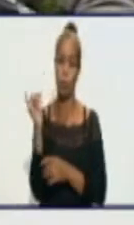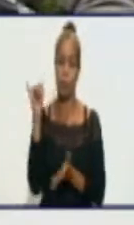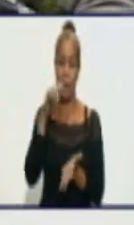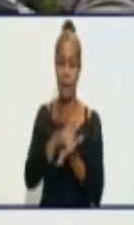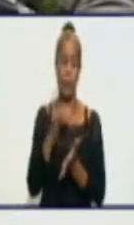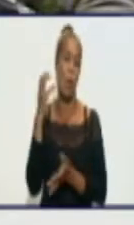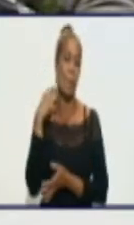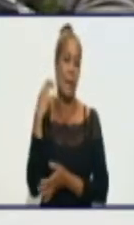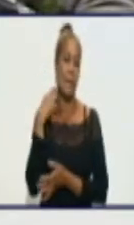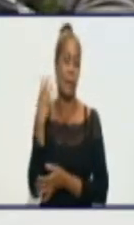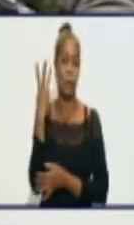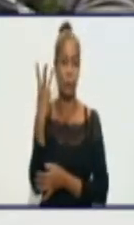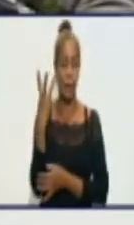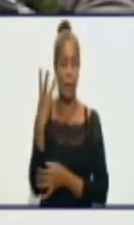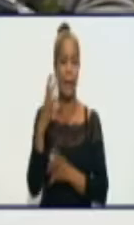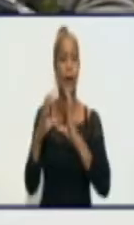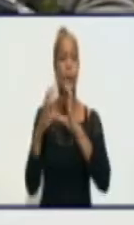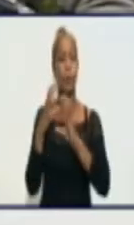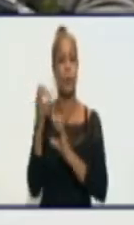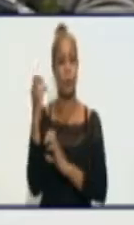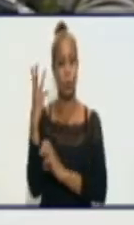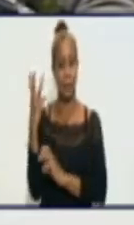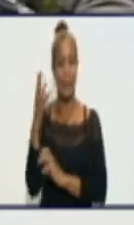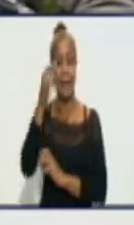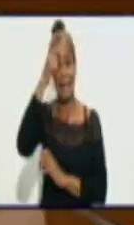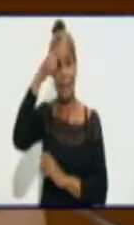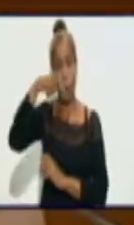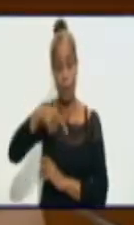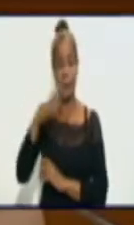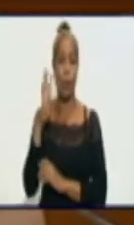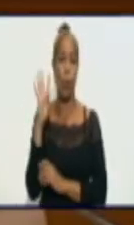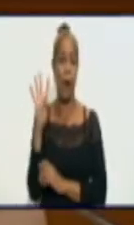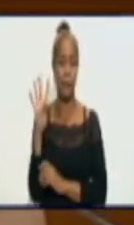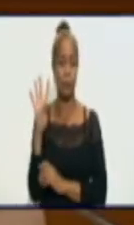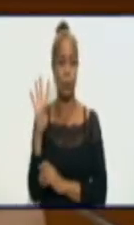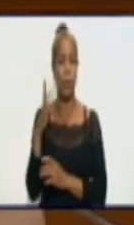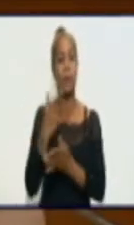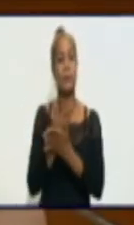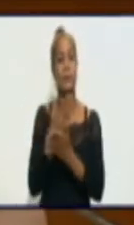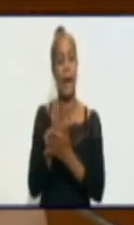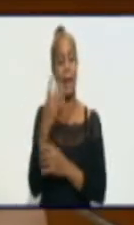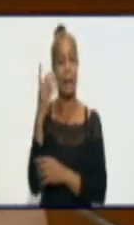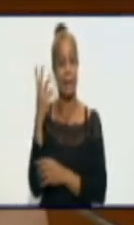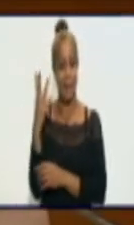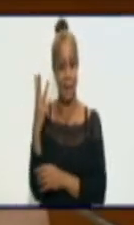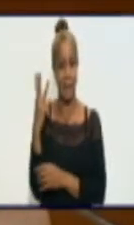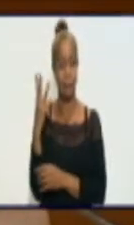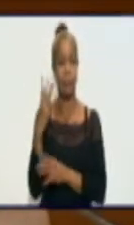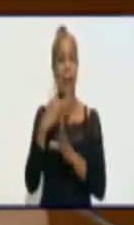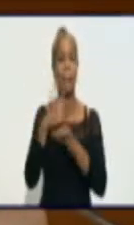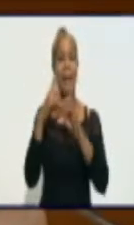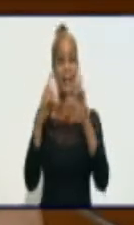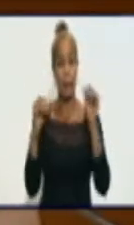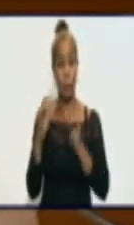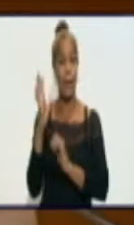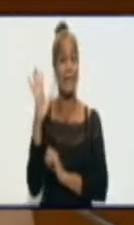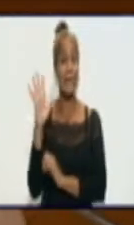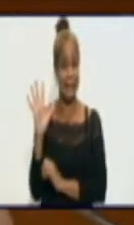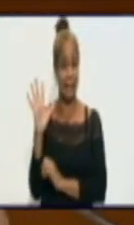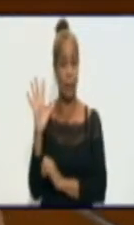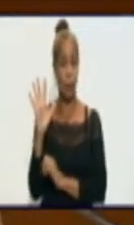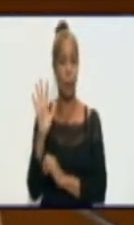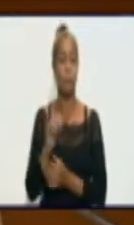Manzanillo, 3 casos. Cautocristo, 3 casos. Jiguaní, 4 casos. Yara, 3 casos. Medialuna, 5 casos.